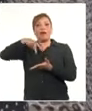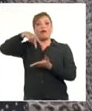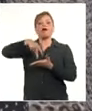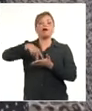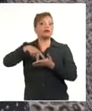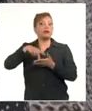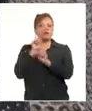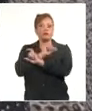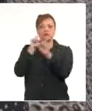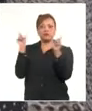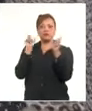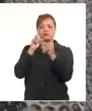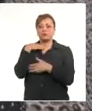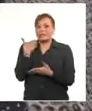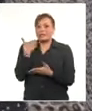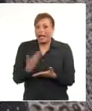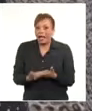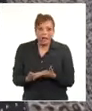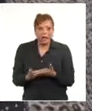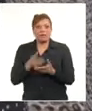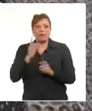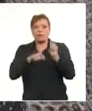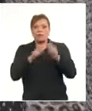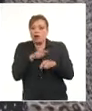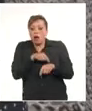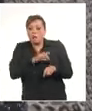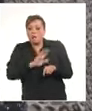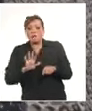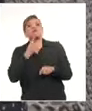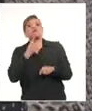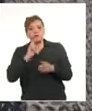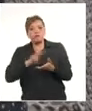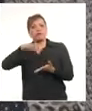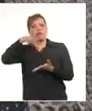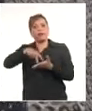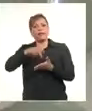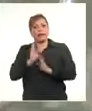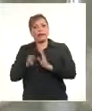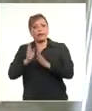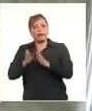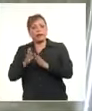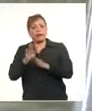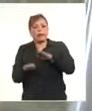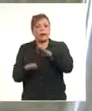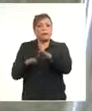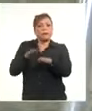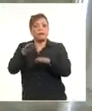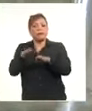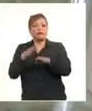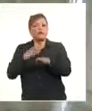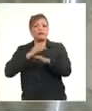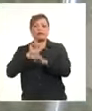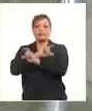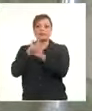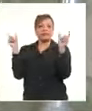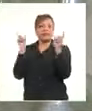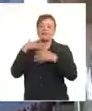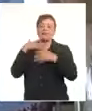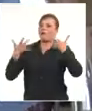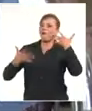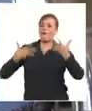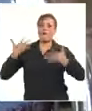fue, yo no lo podía creer, yo decía, pero ¿cómo se está acabado de operar? Sí, que se levante y que camine, que de paso. Para mí eso fue una alegría